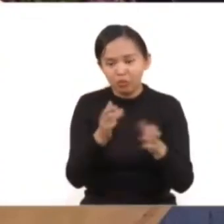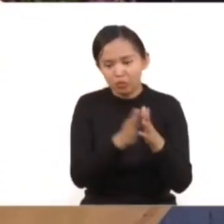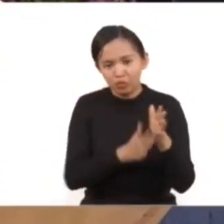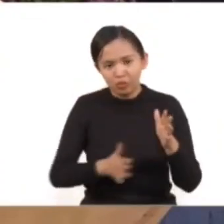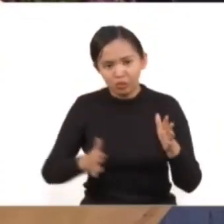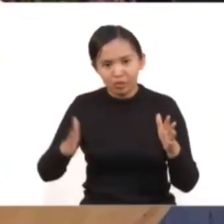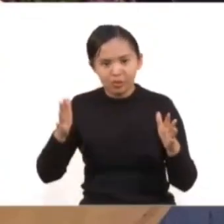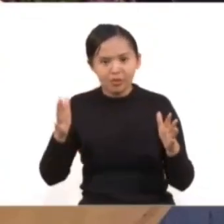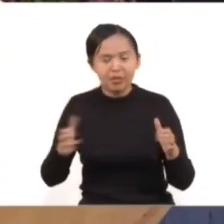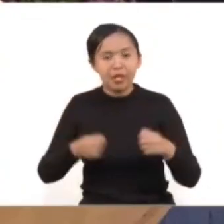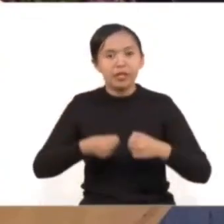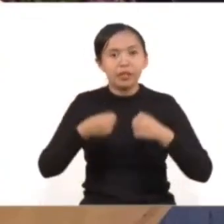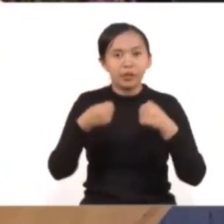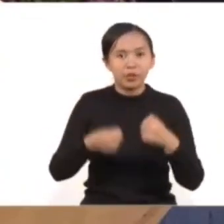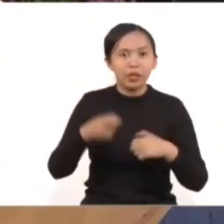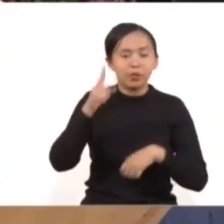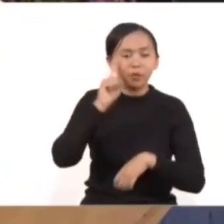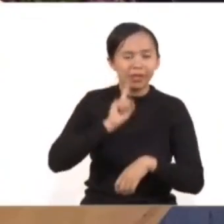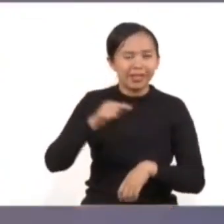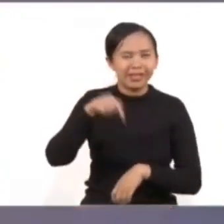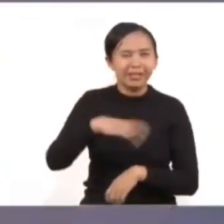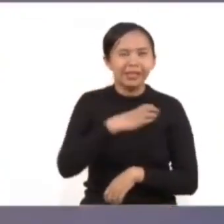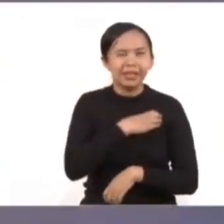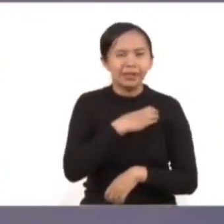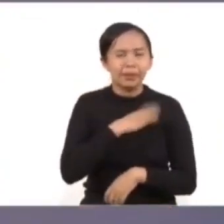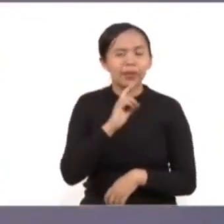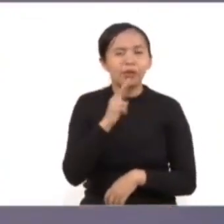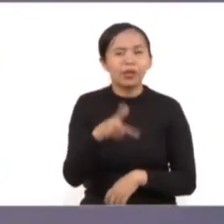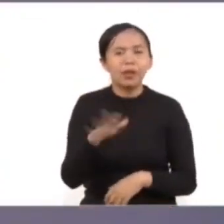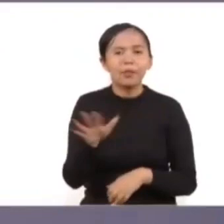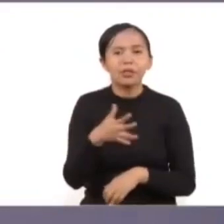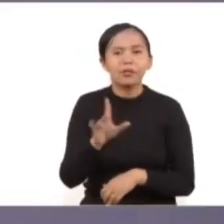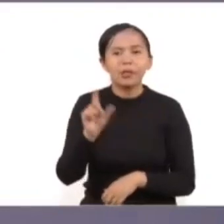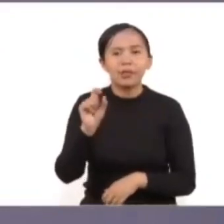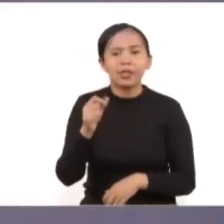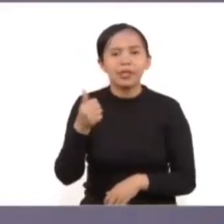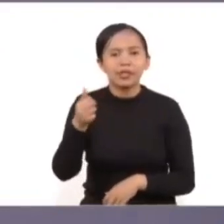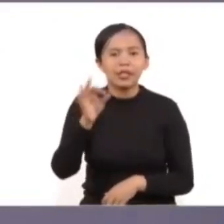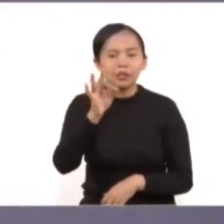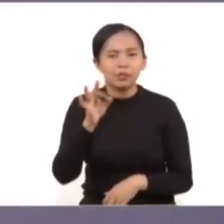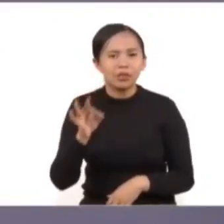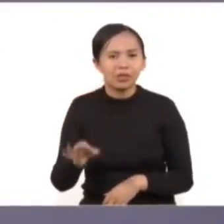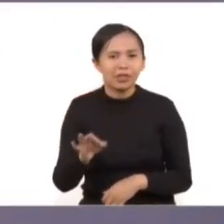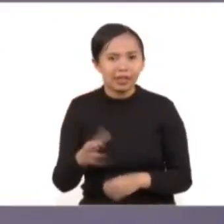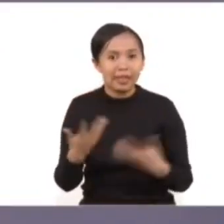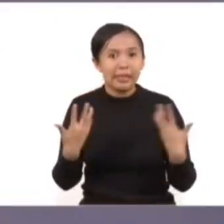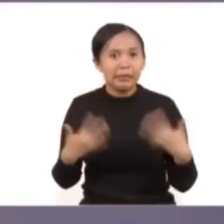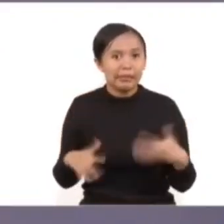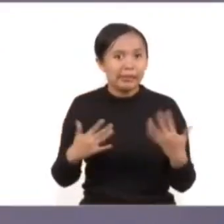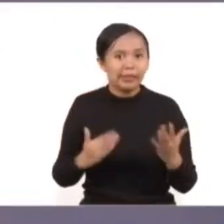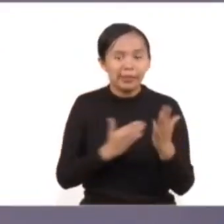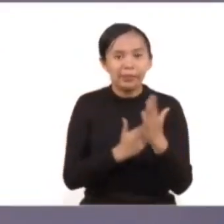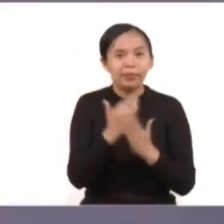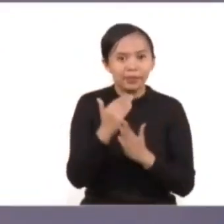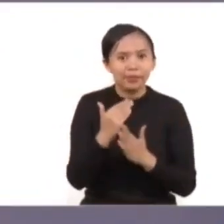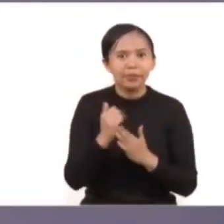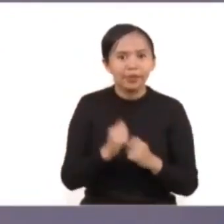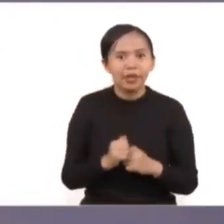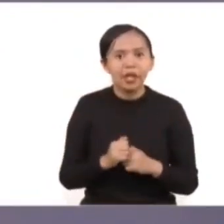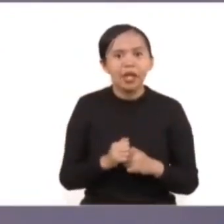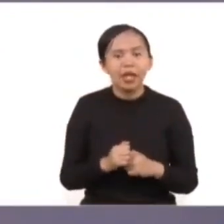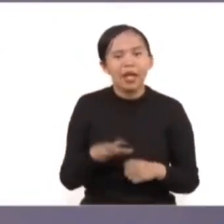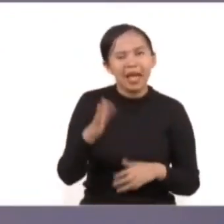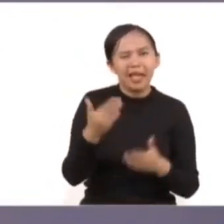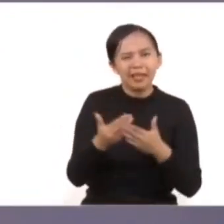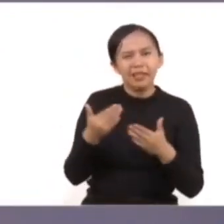seguridad en las mujeres en la capital mejoró 25, casi 26 puntos porcentuales al pasar de 87